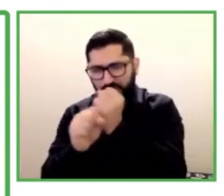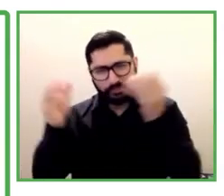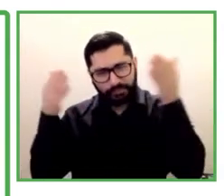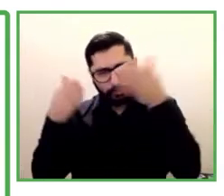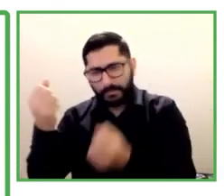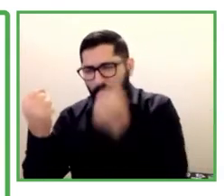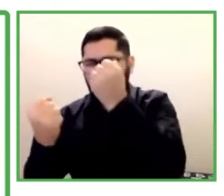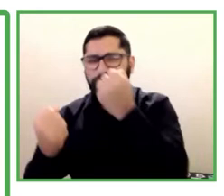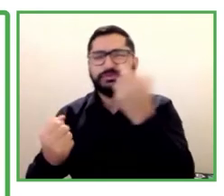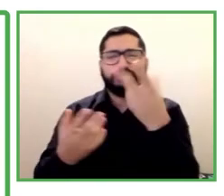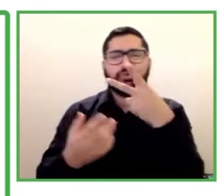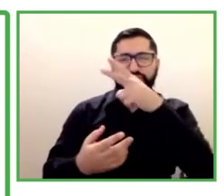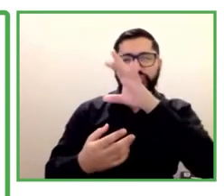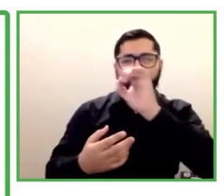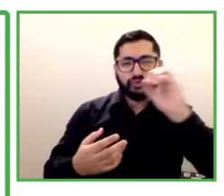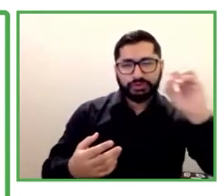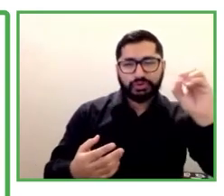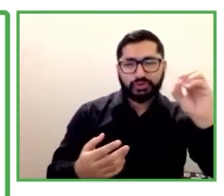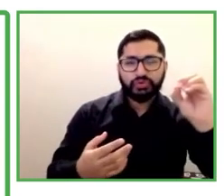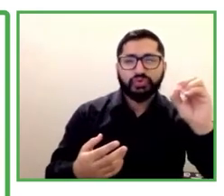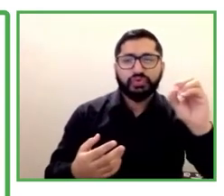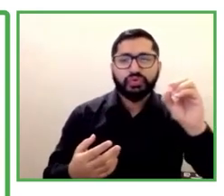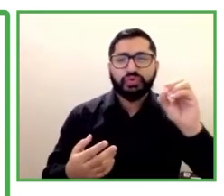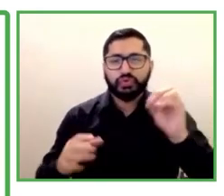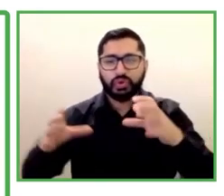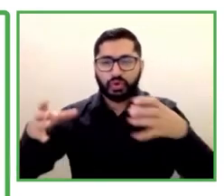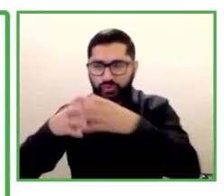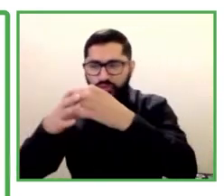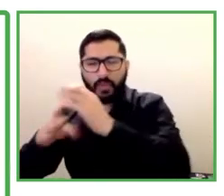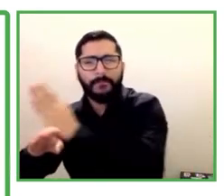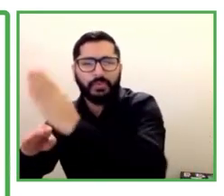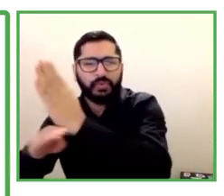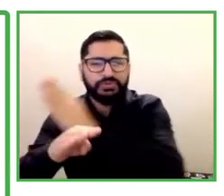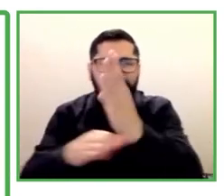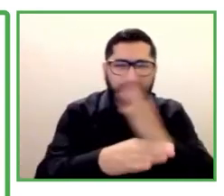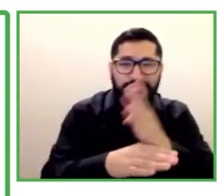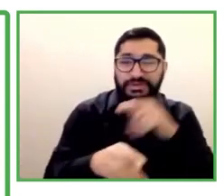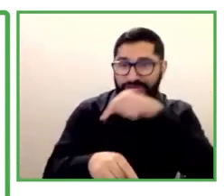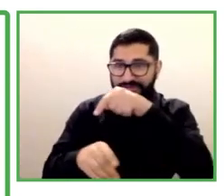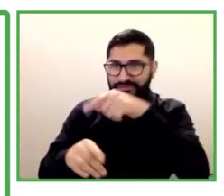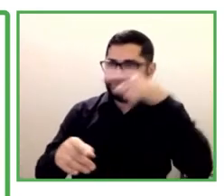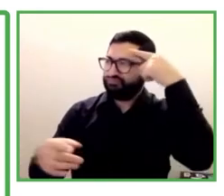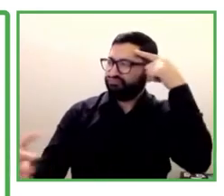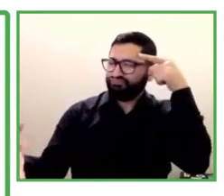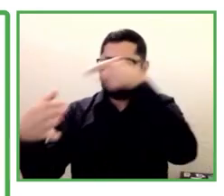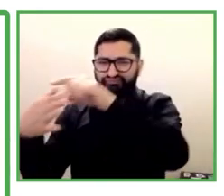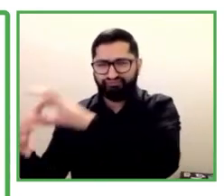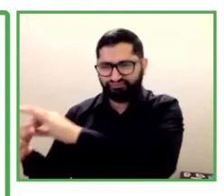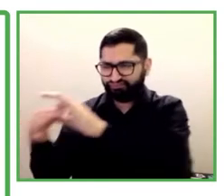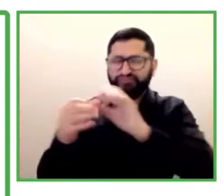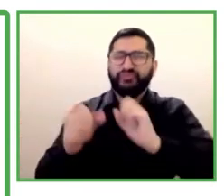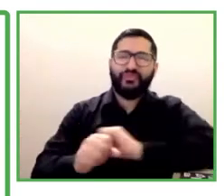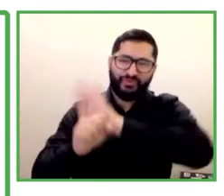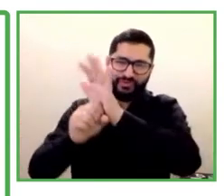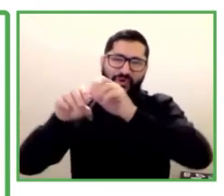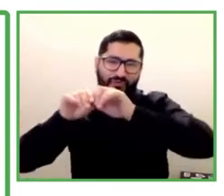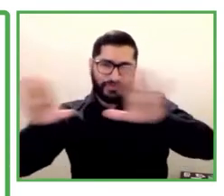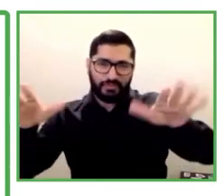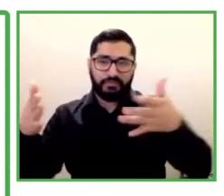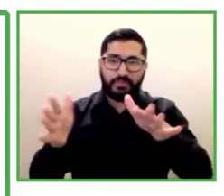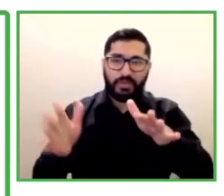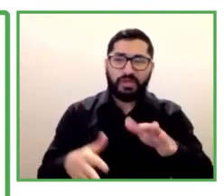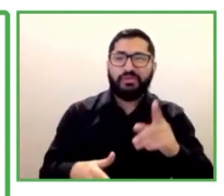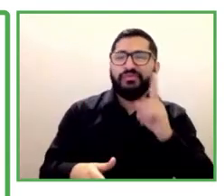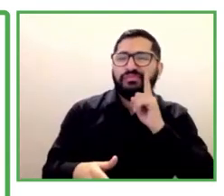razón que durante el COVID-19 tuvimos una tasa de 76% de retención. Y a